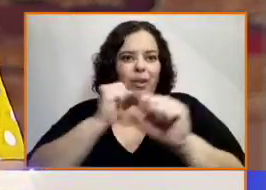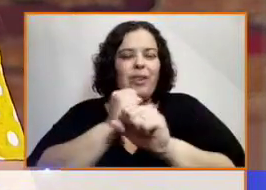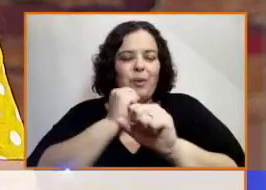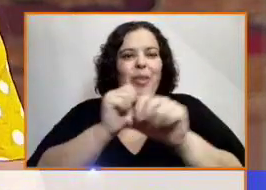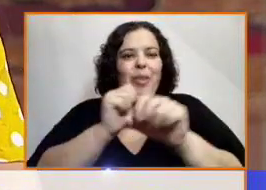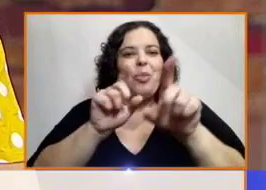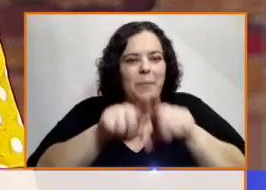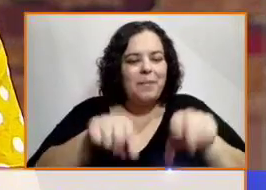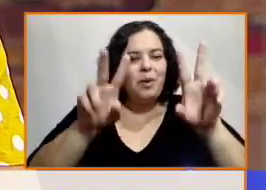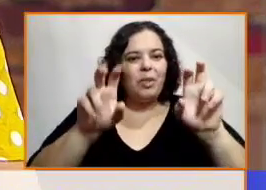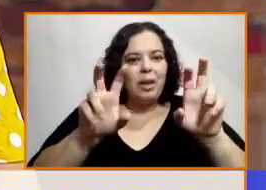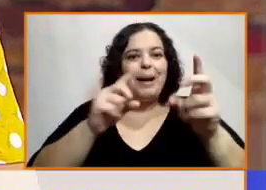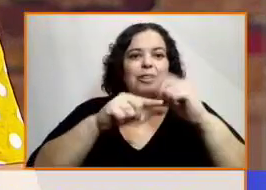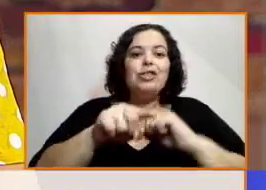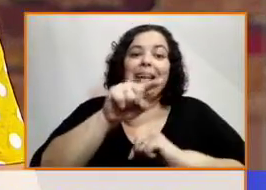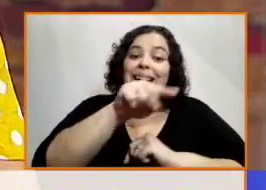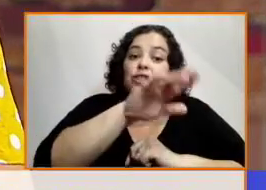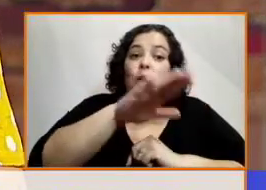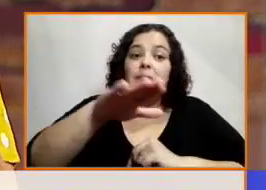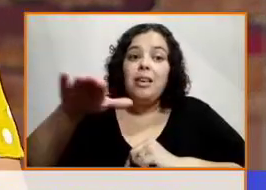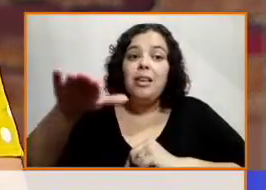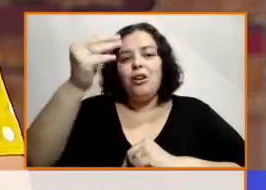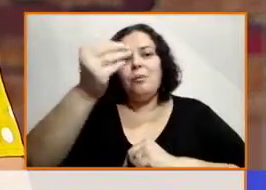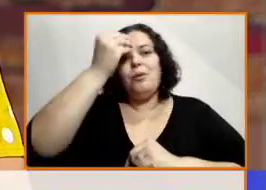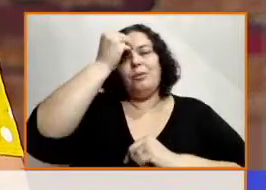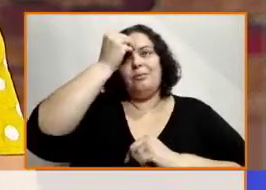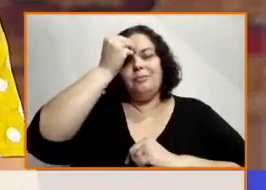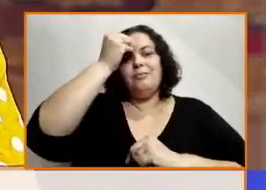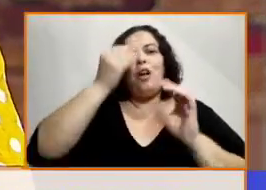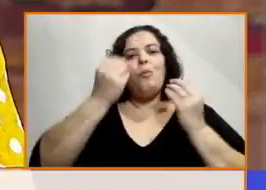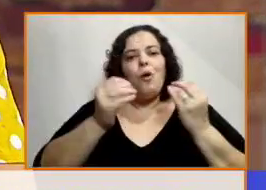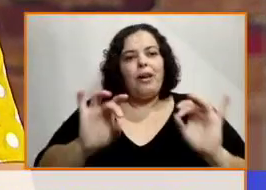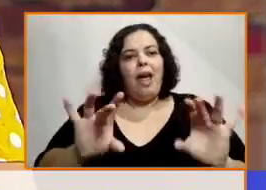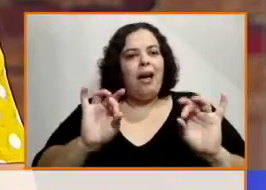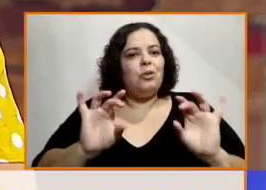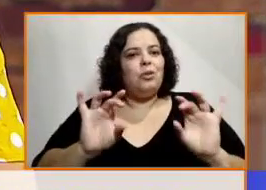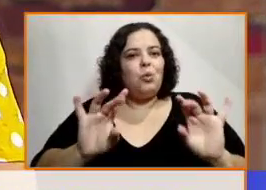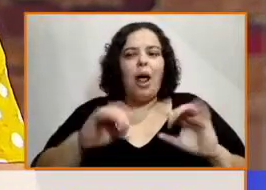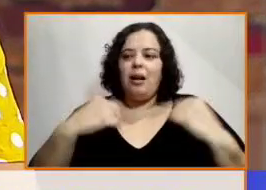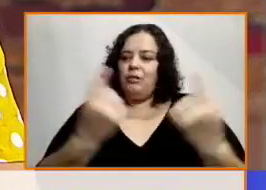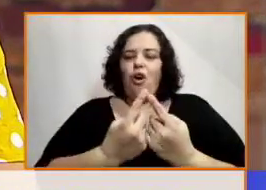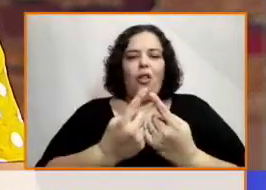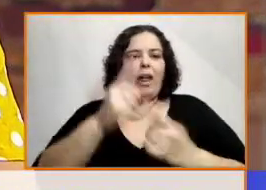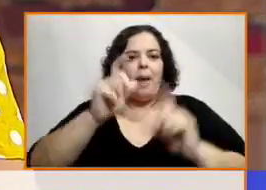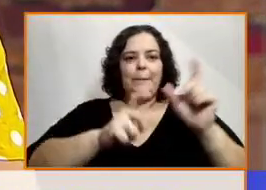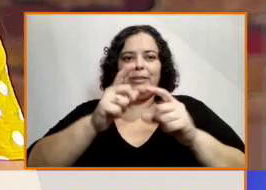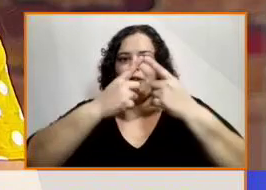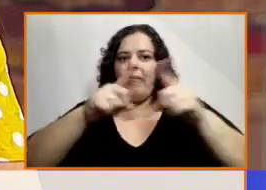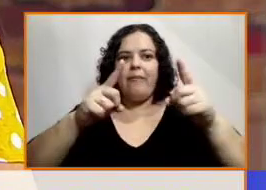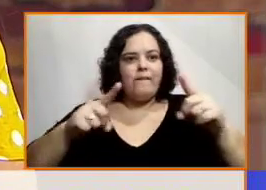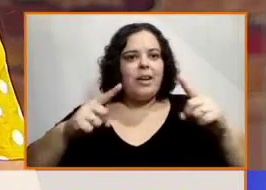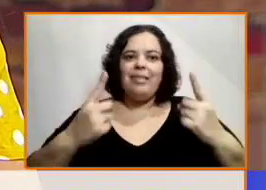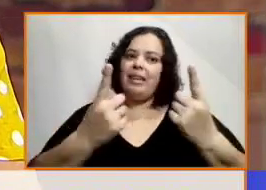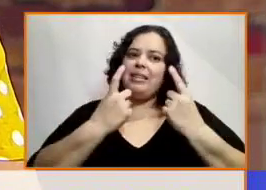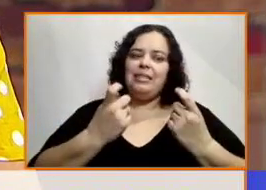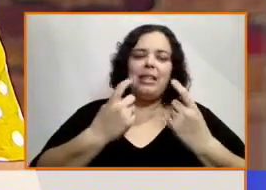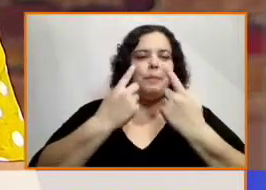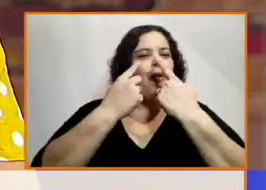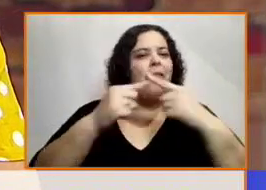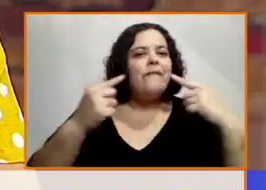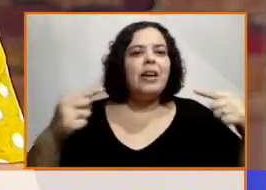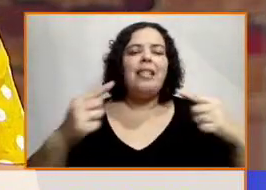esa idea de naturalizar que somos diferentes y necesitamos de distintas técnicas. Totalmente.